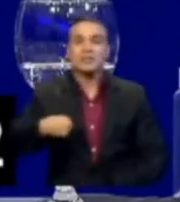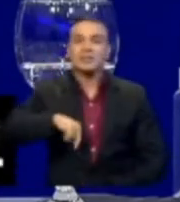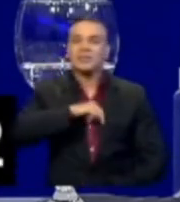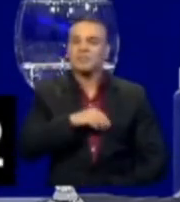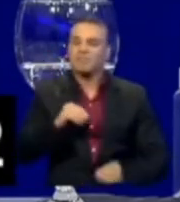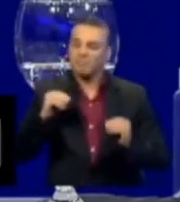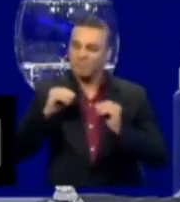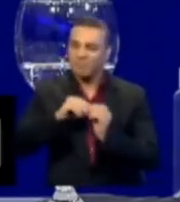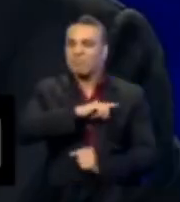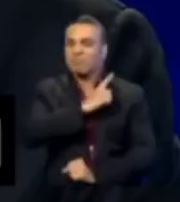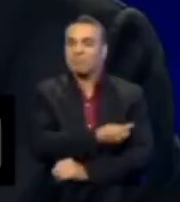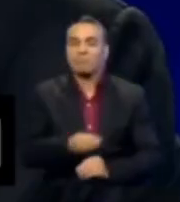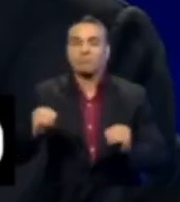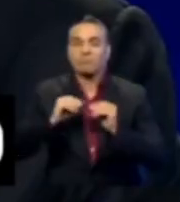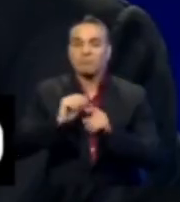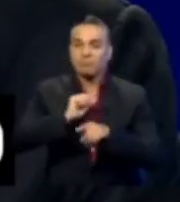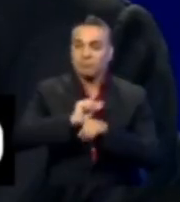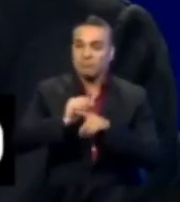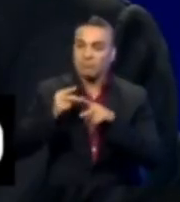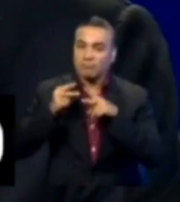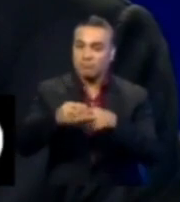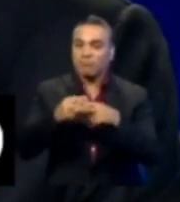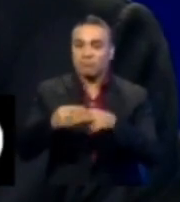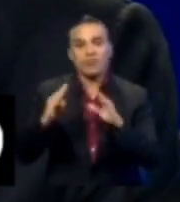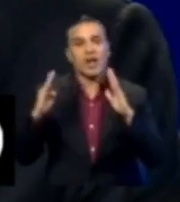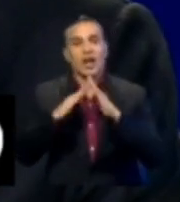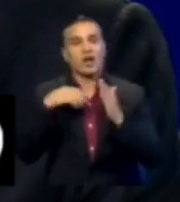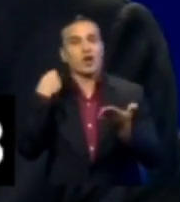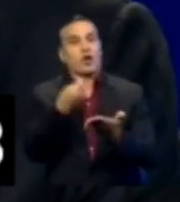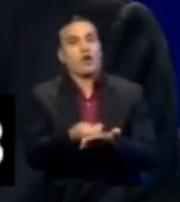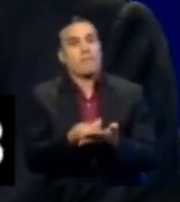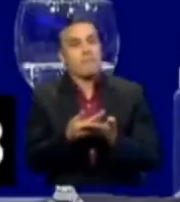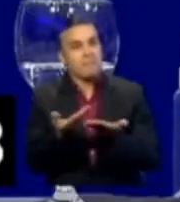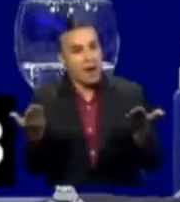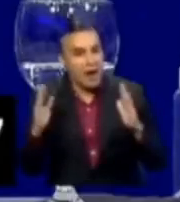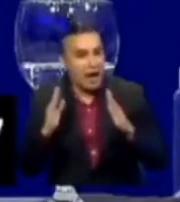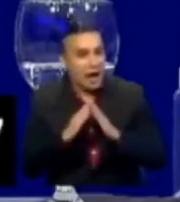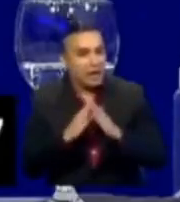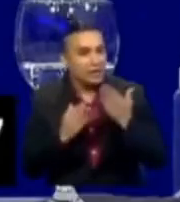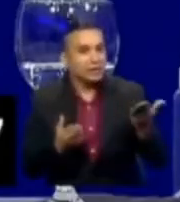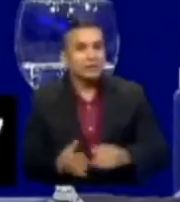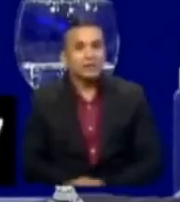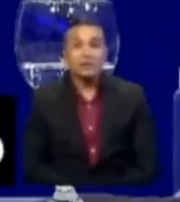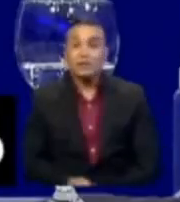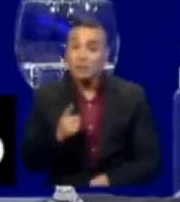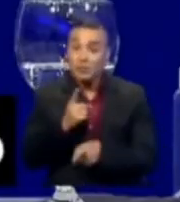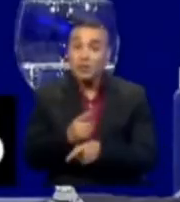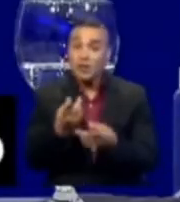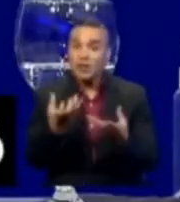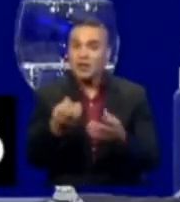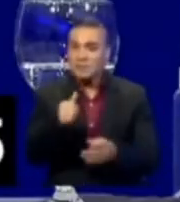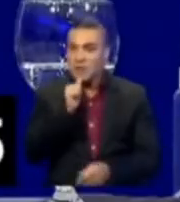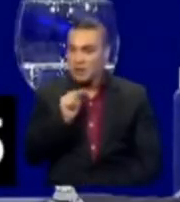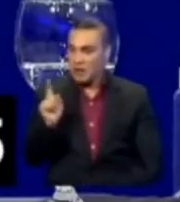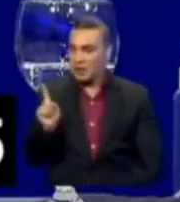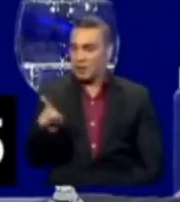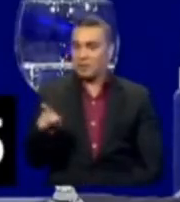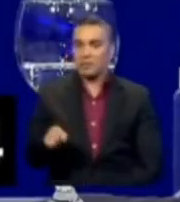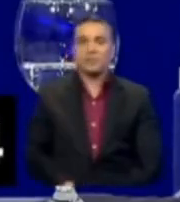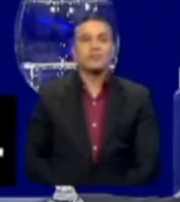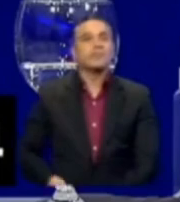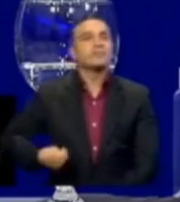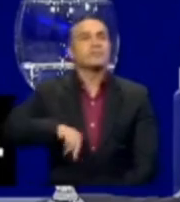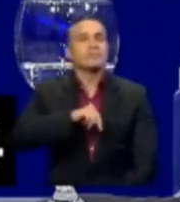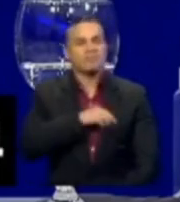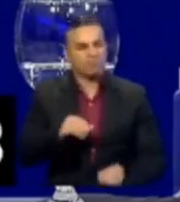fortalecer nuevamente los créditos hipotecarios. Para que puedan nuevamente comprar la casa. Hasta eso querían privatizar. Nosotros